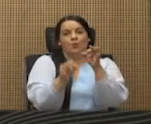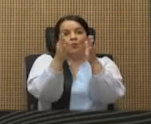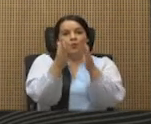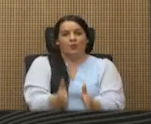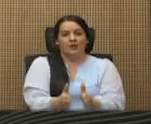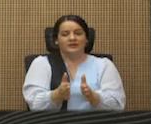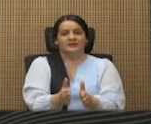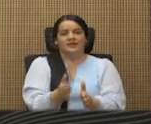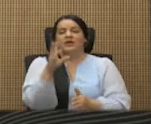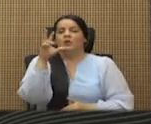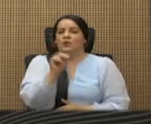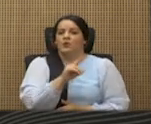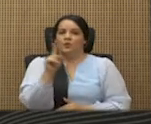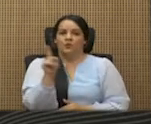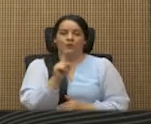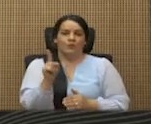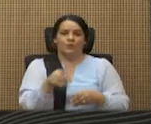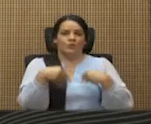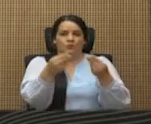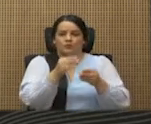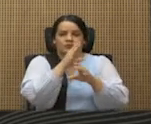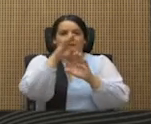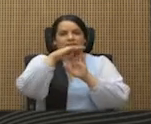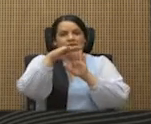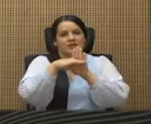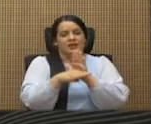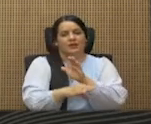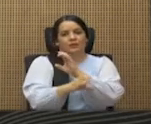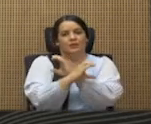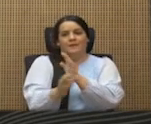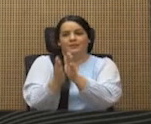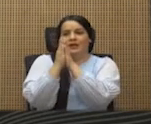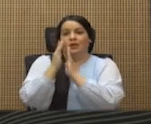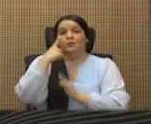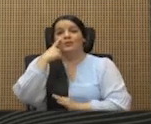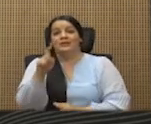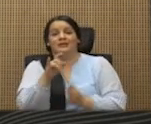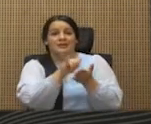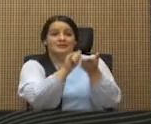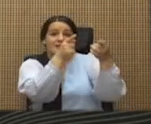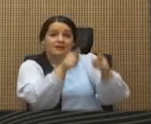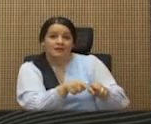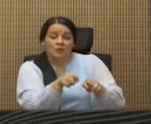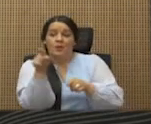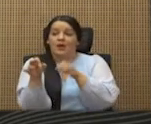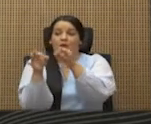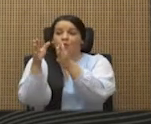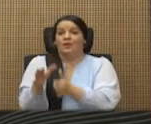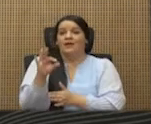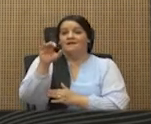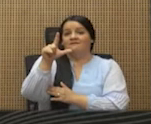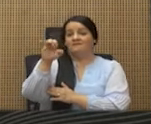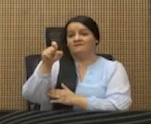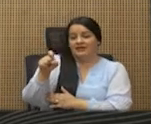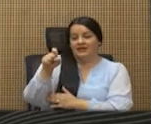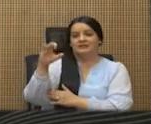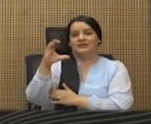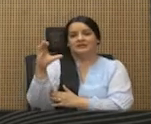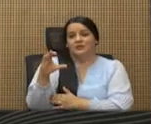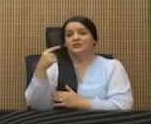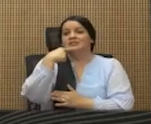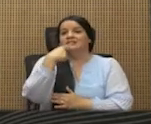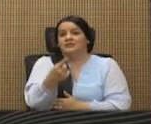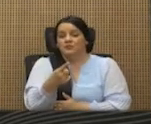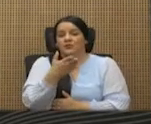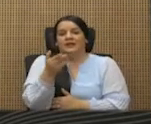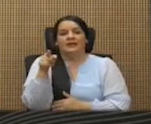denegó las medidas cautelares solicitadas por la fiscalía en este caso. El juez Félix Castellón dejó claro que